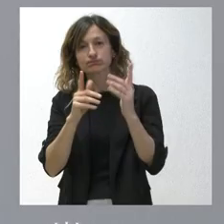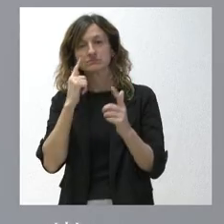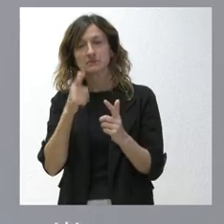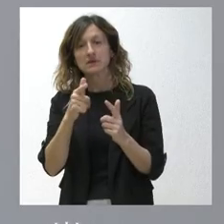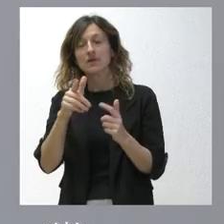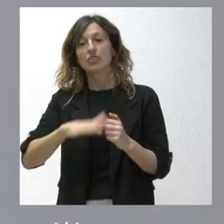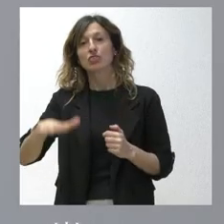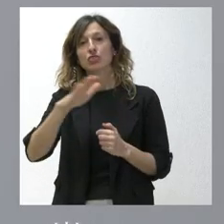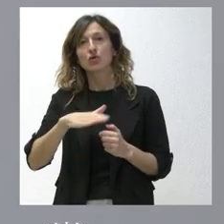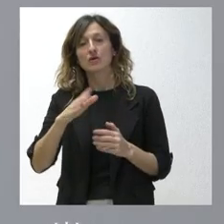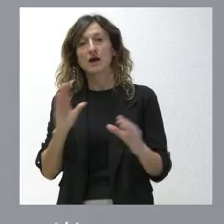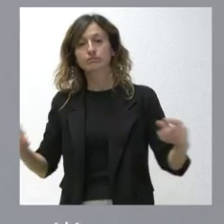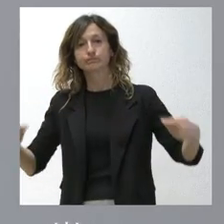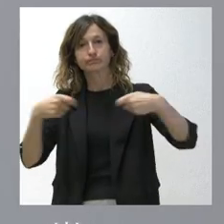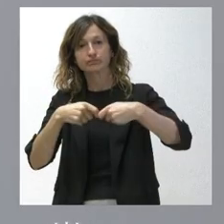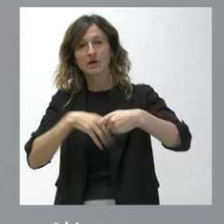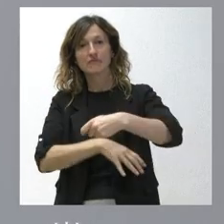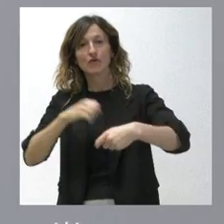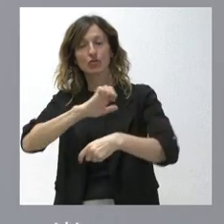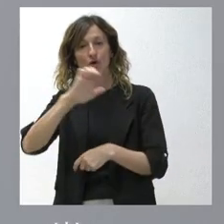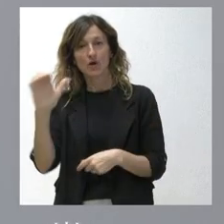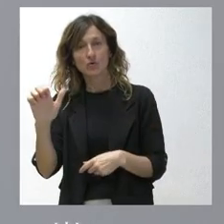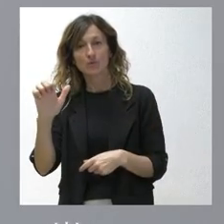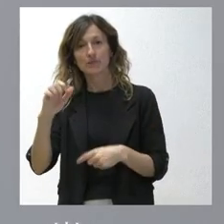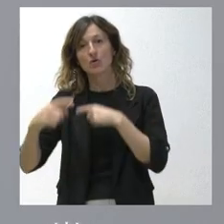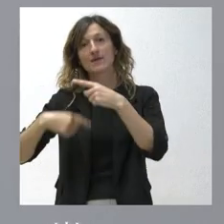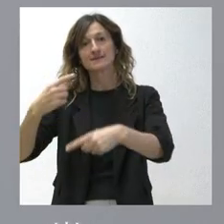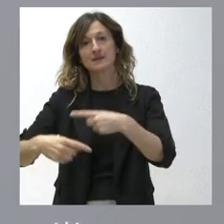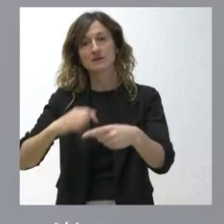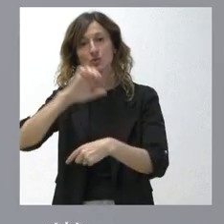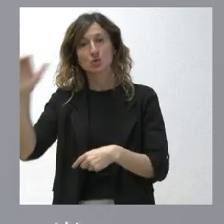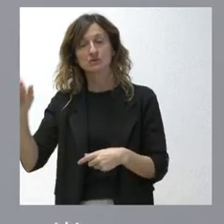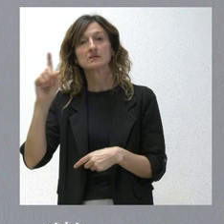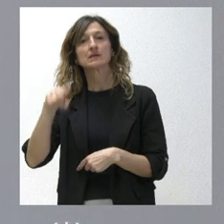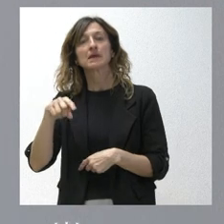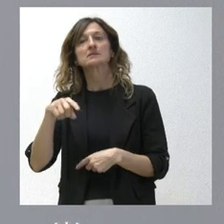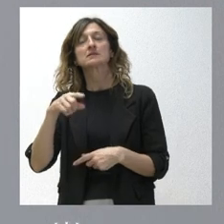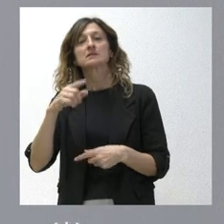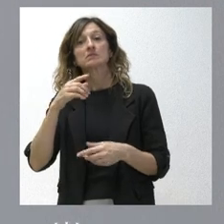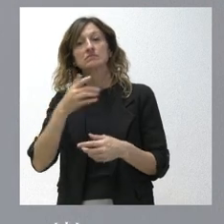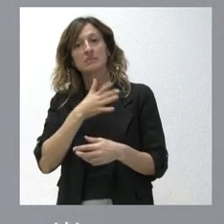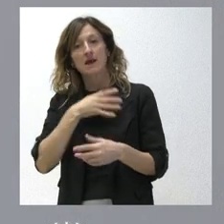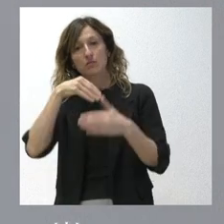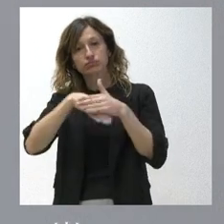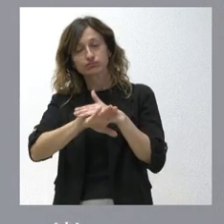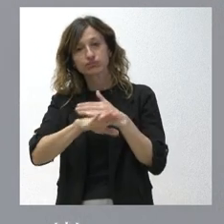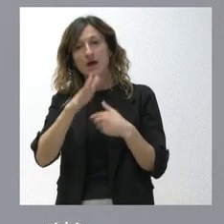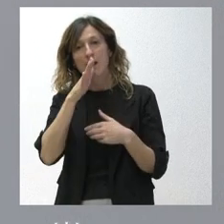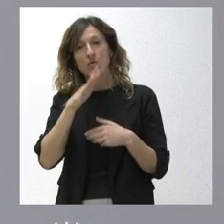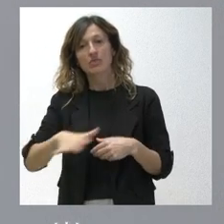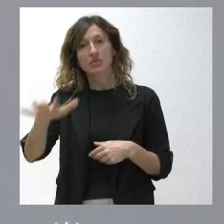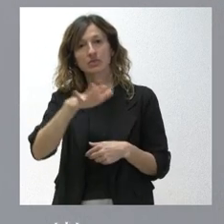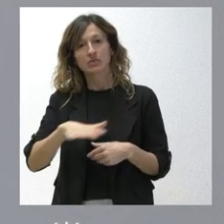Óleda de Boedo está cofinanciada con fondos europeos Next Generation y va a garantizar el suministro de agua a la población